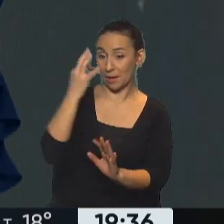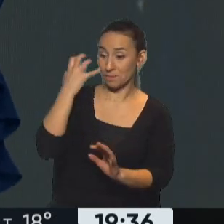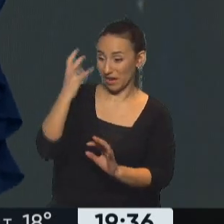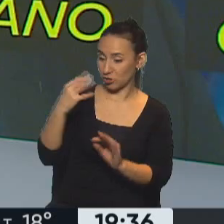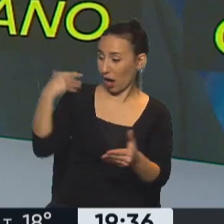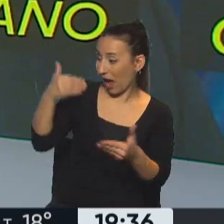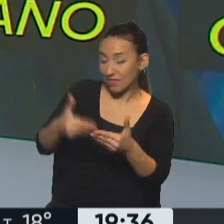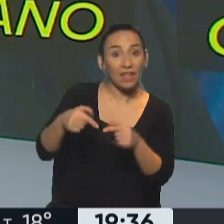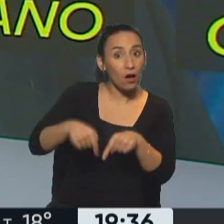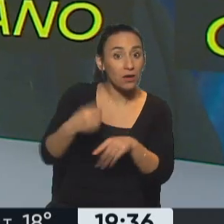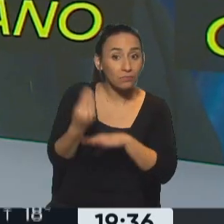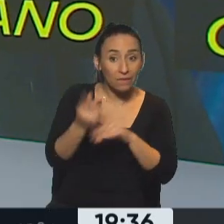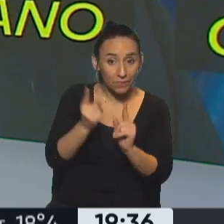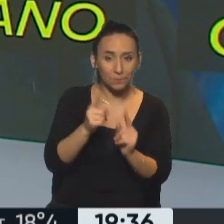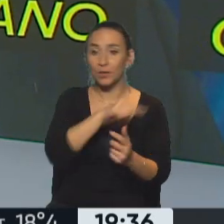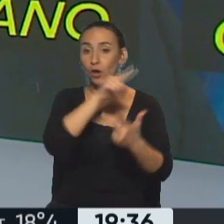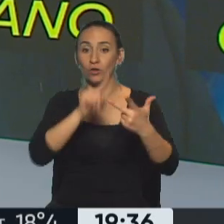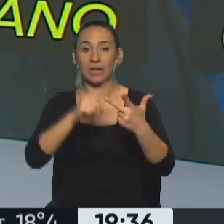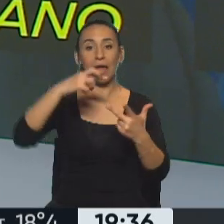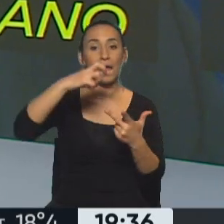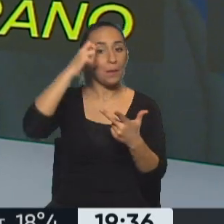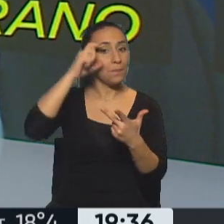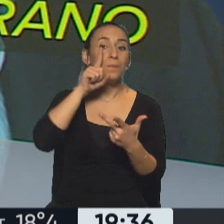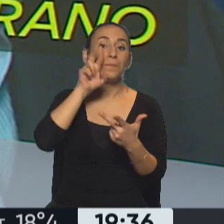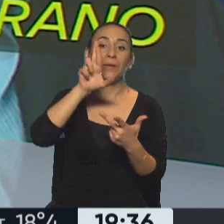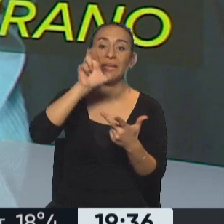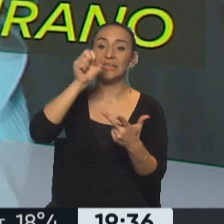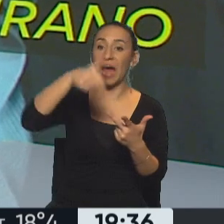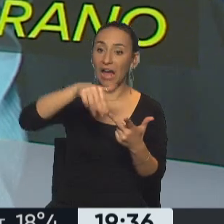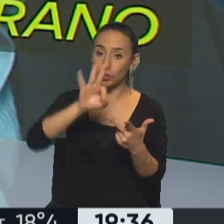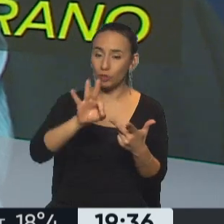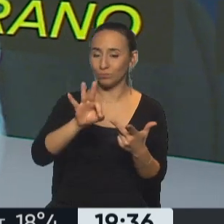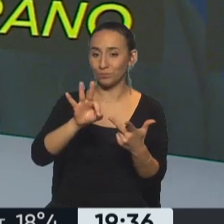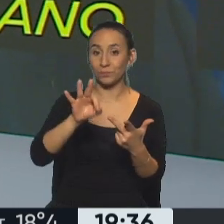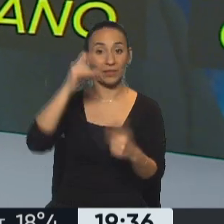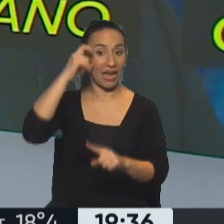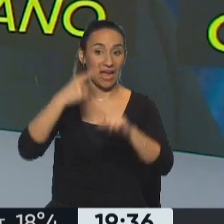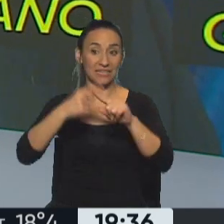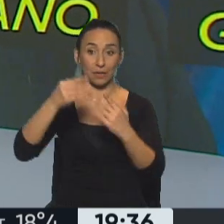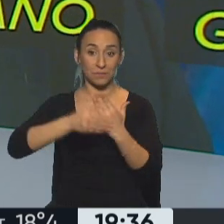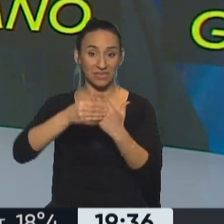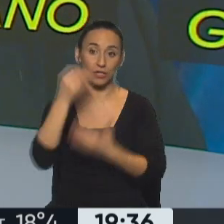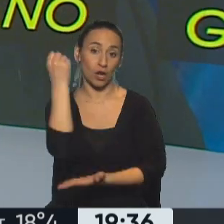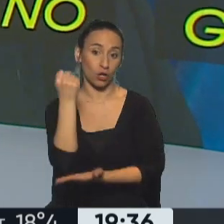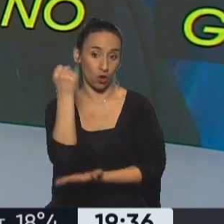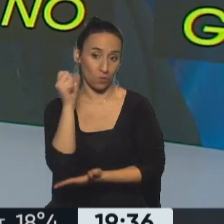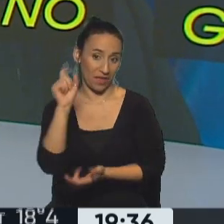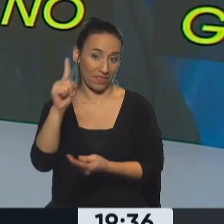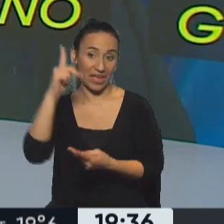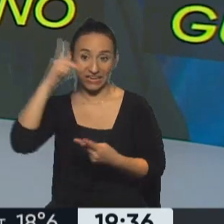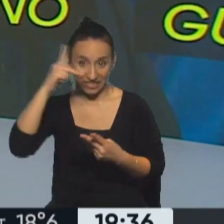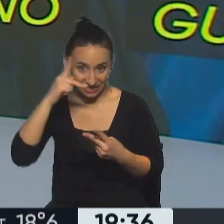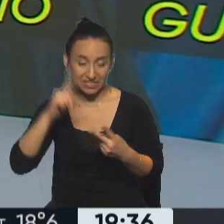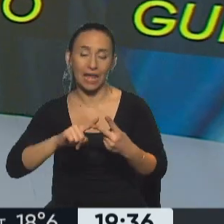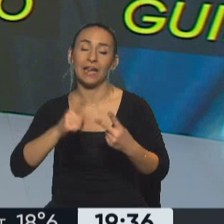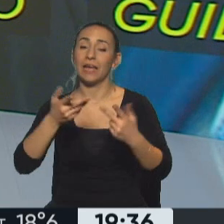mí el Peirano tal vez lo tenés un No, a Peirano lo conozco. Tal vez lo tenés un poco más, Estamos hablando de exministro de Economía, de Néstor Kirchner, bueno,